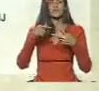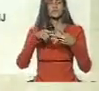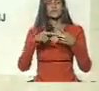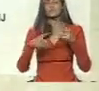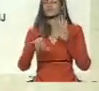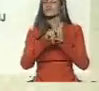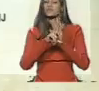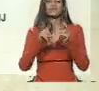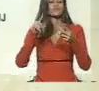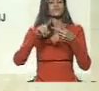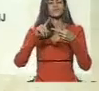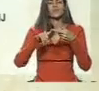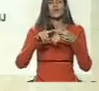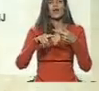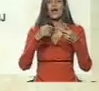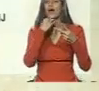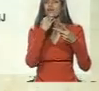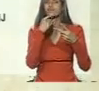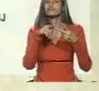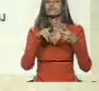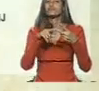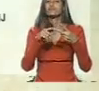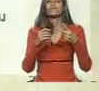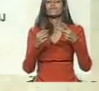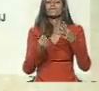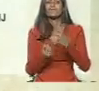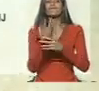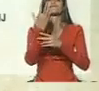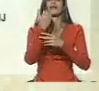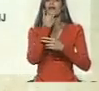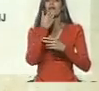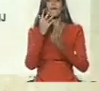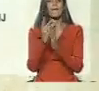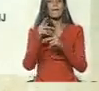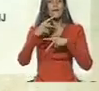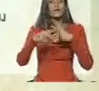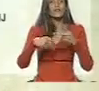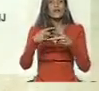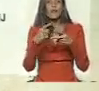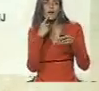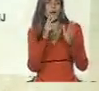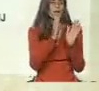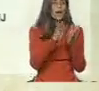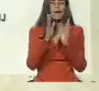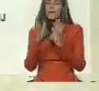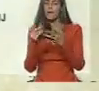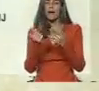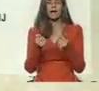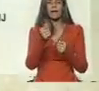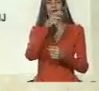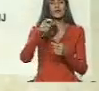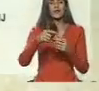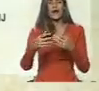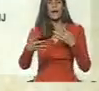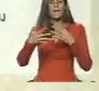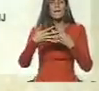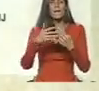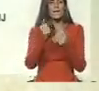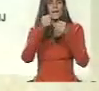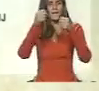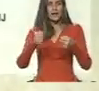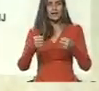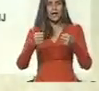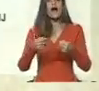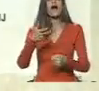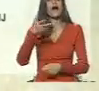profesor, es un novísimo e innovador proceso de clasificación de la población privada y libertad, que ya lo tenemos